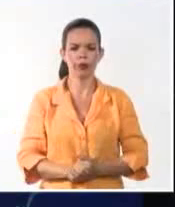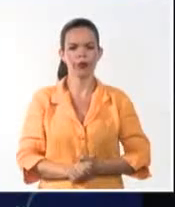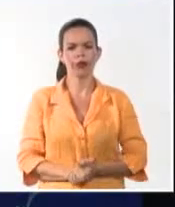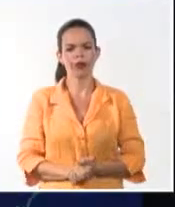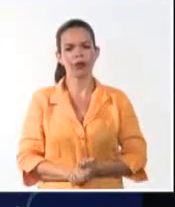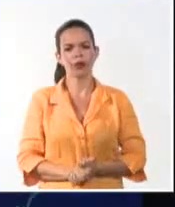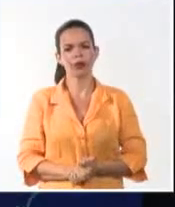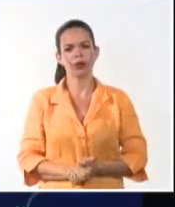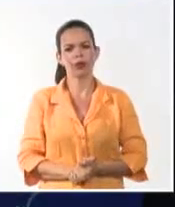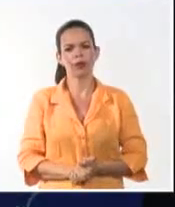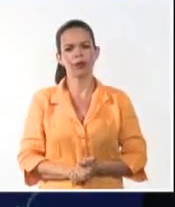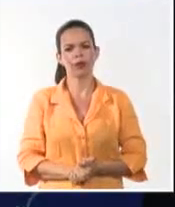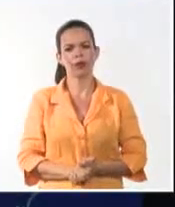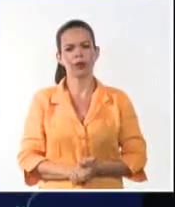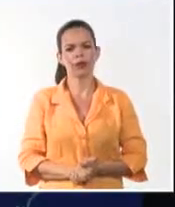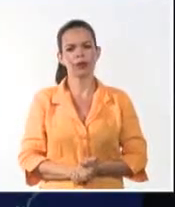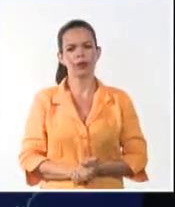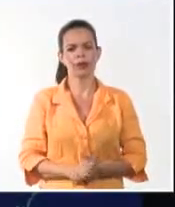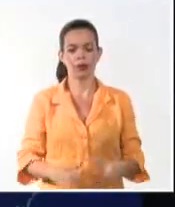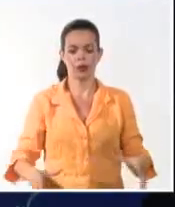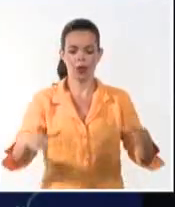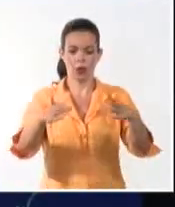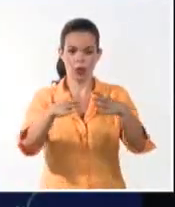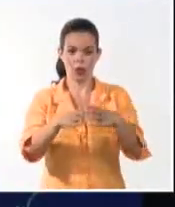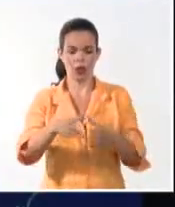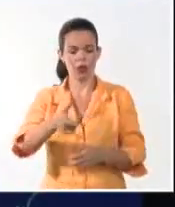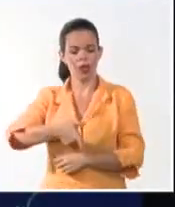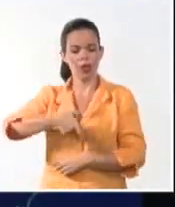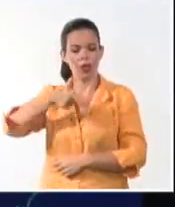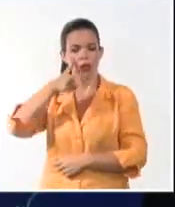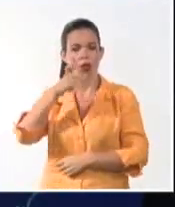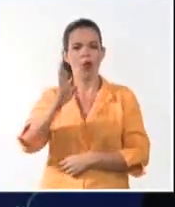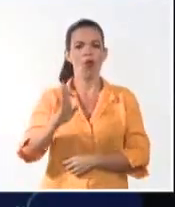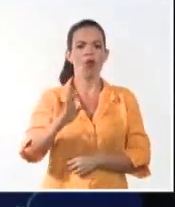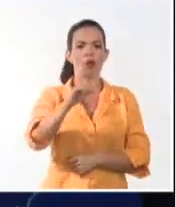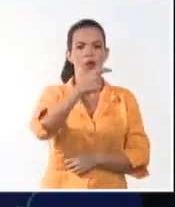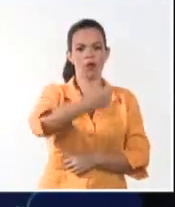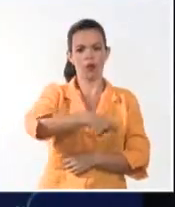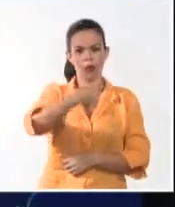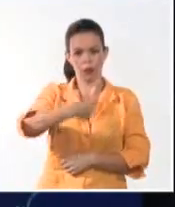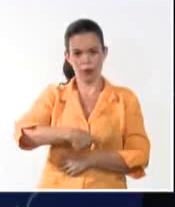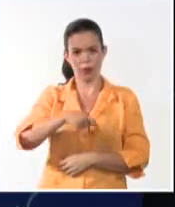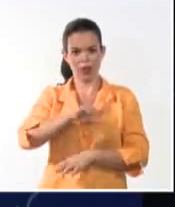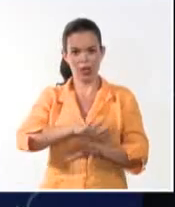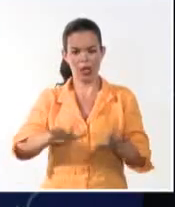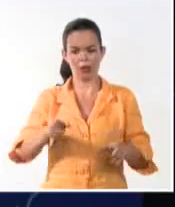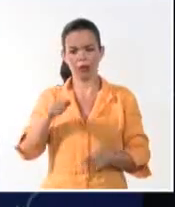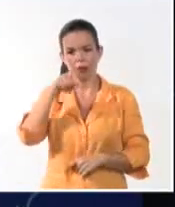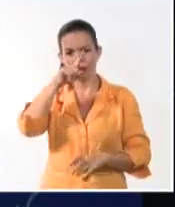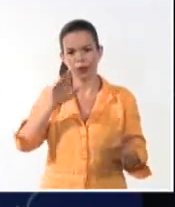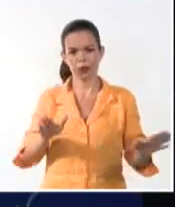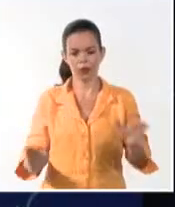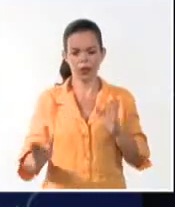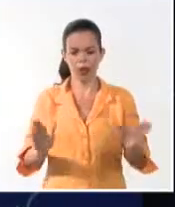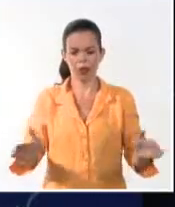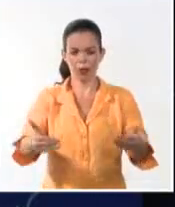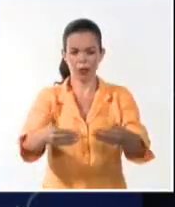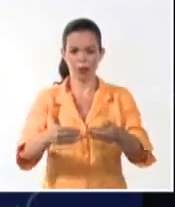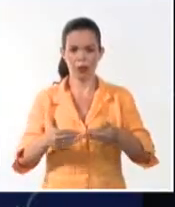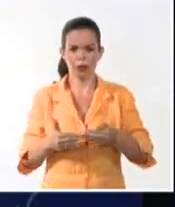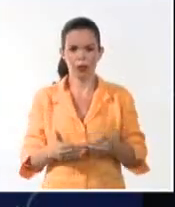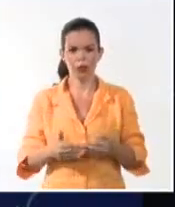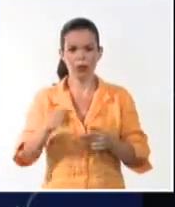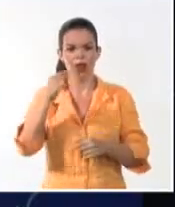Y en la Comisión de Fiscalización de la Asamblea Nacional de Ecuador culminó el ciclo de comparecencias de la etapa de cargo y